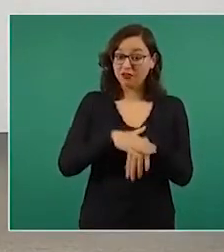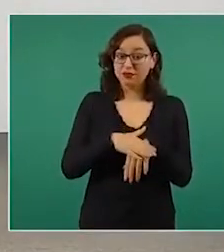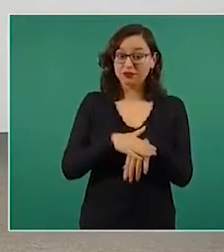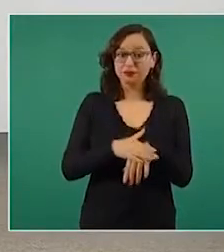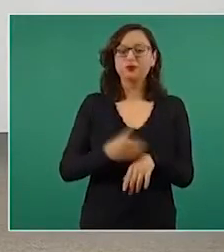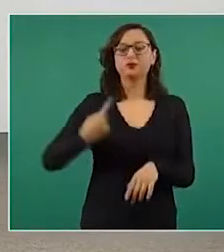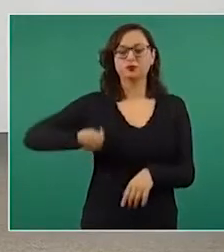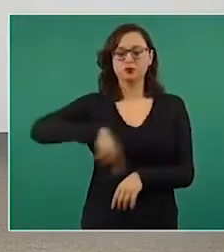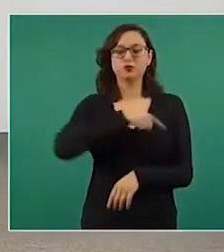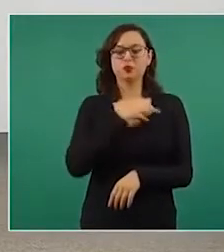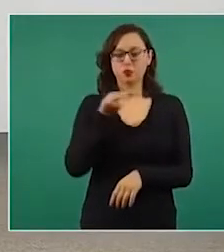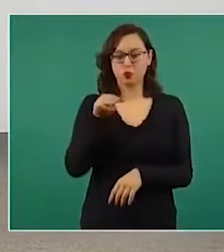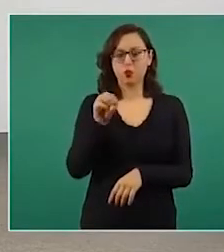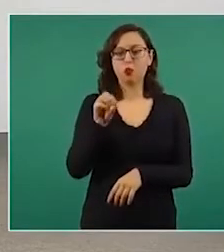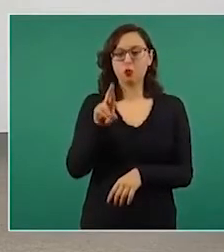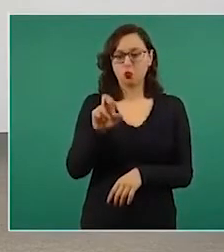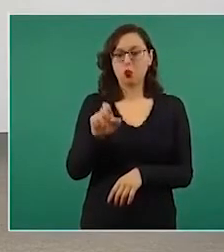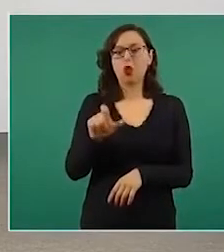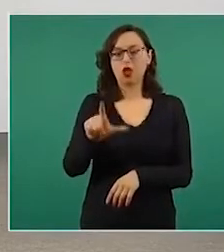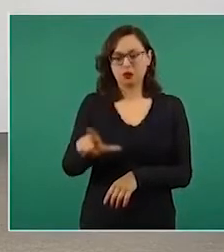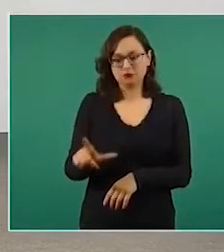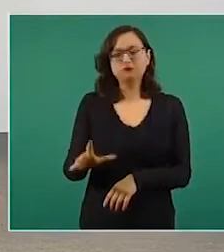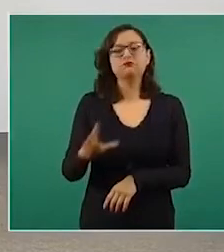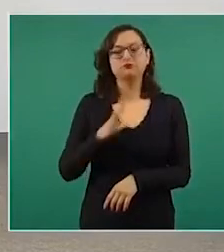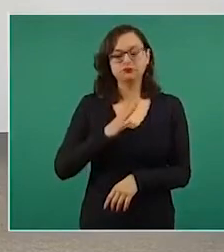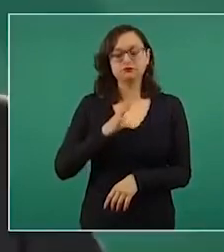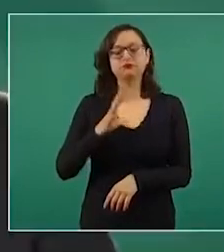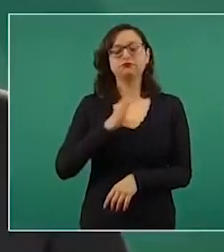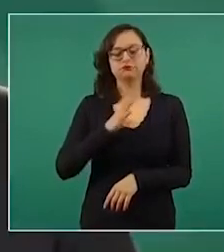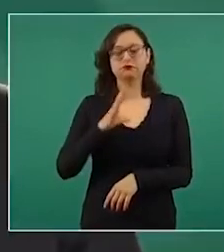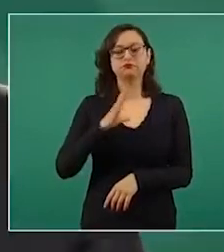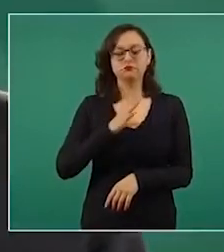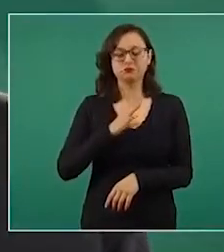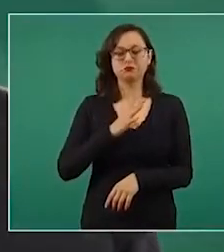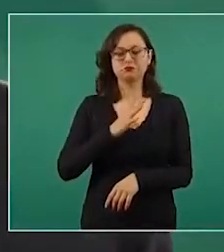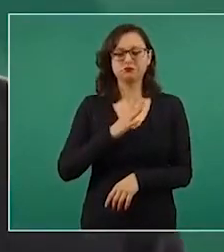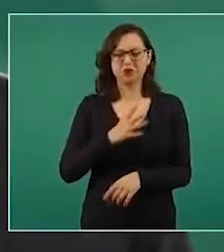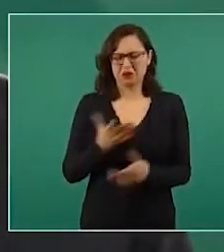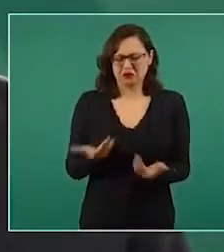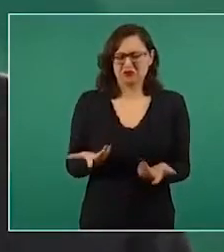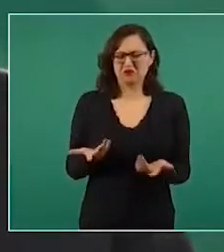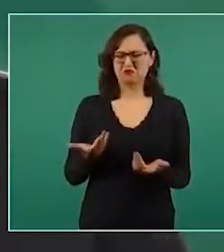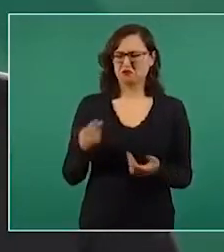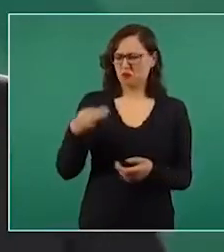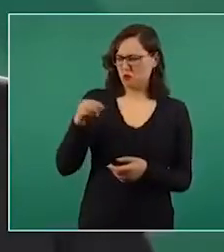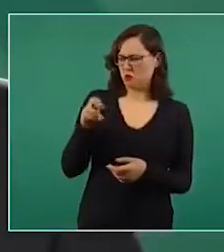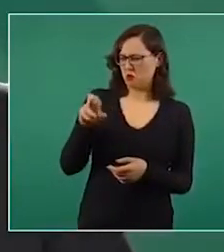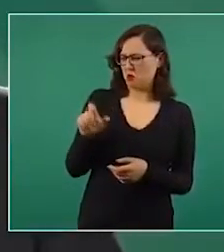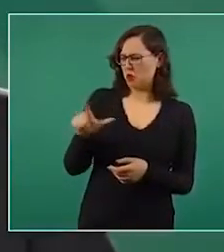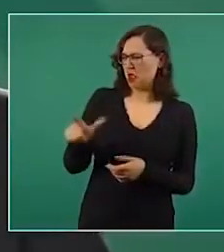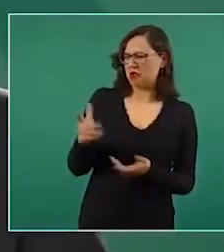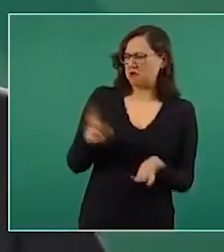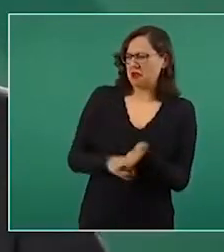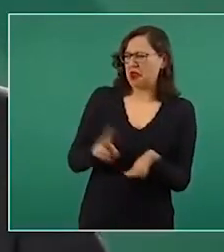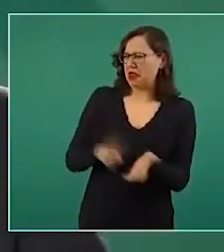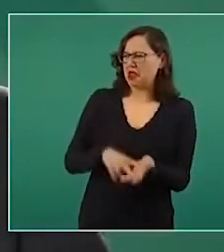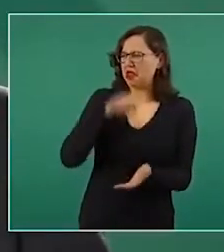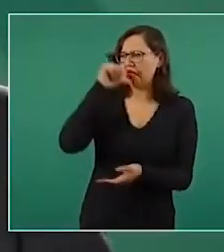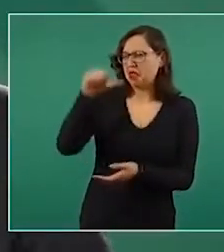Tenemos autoridad moral y pueden decir ¿y eso qué? Bueno, pues eso